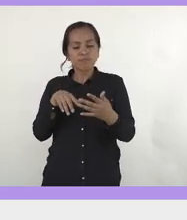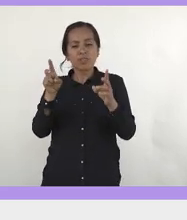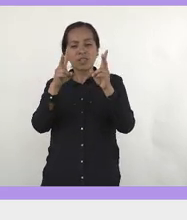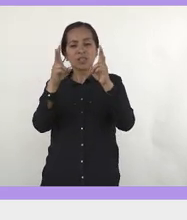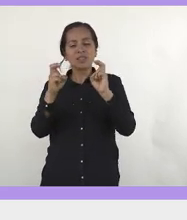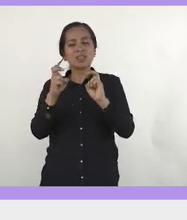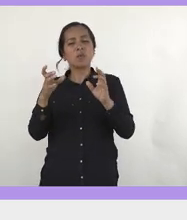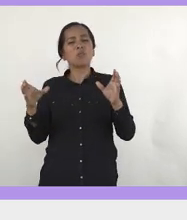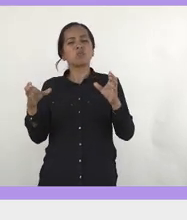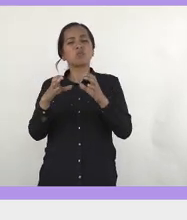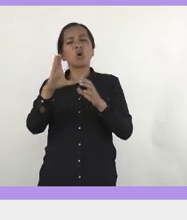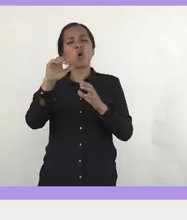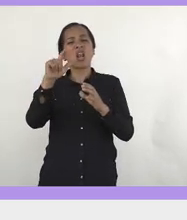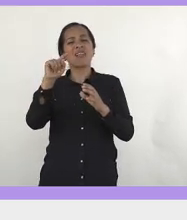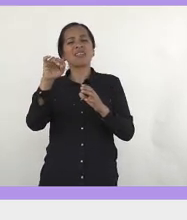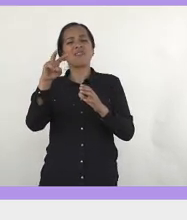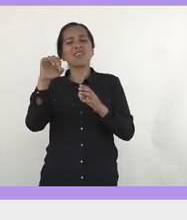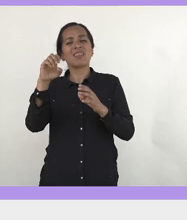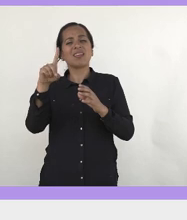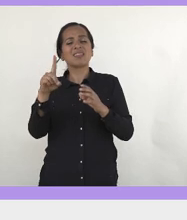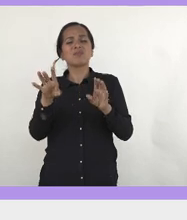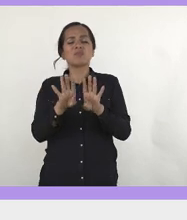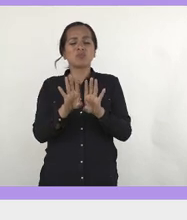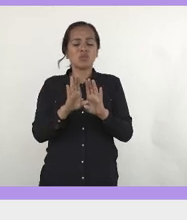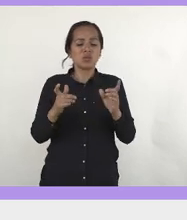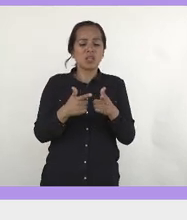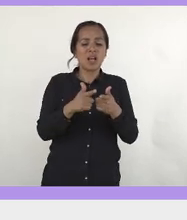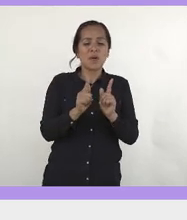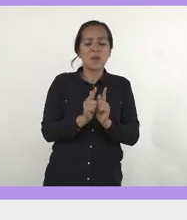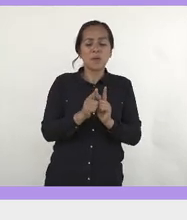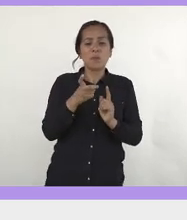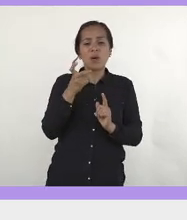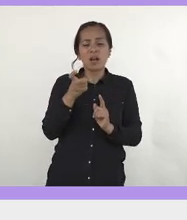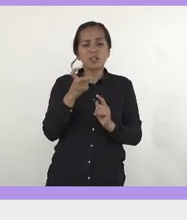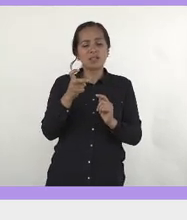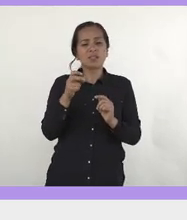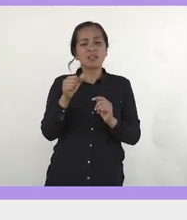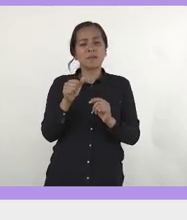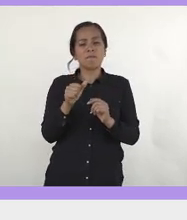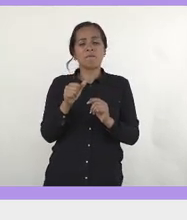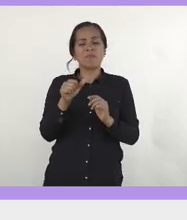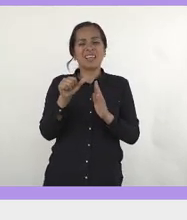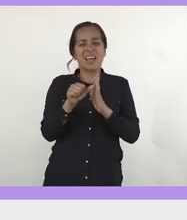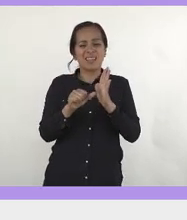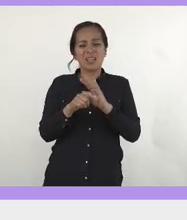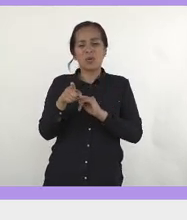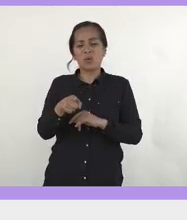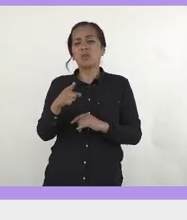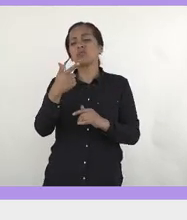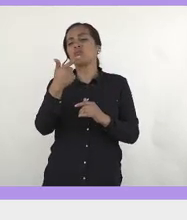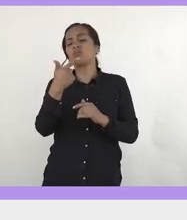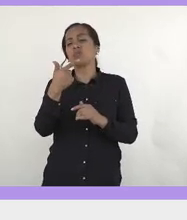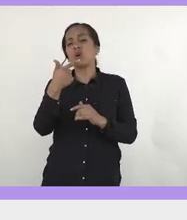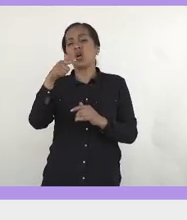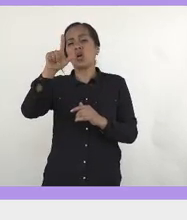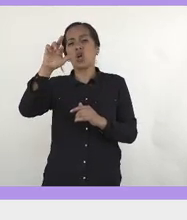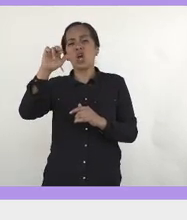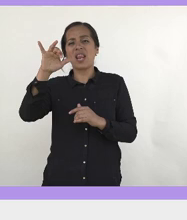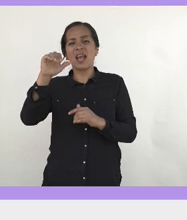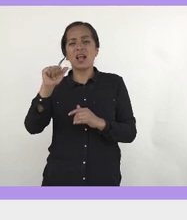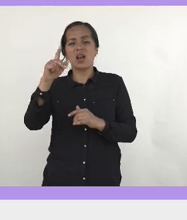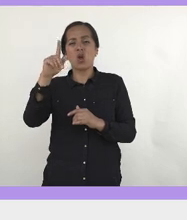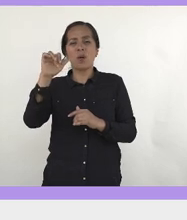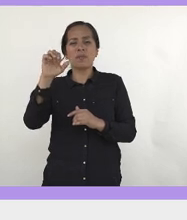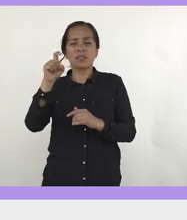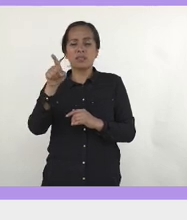de la colectividad, me encontré este artículo de una chica que se llama Gloria López, lo pongo ahí en grande porque